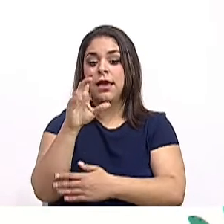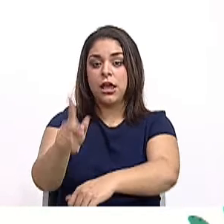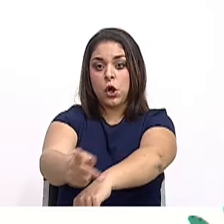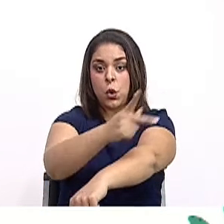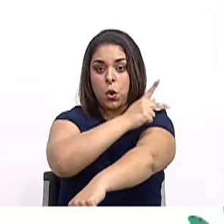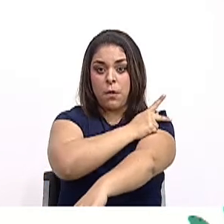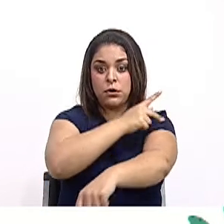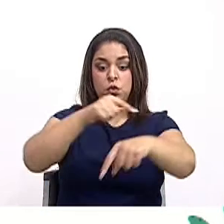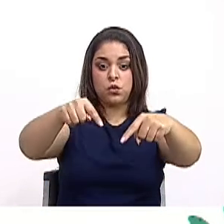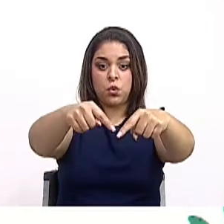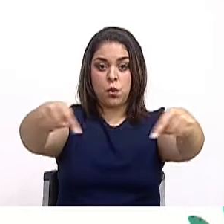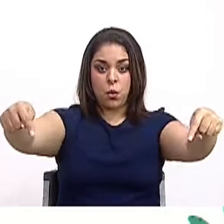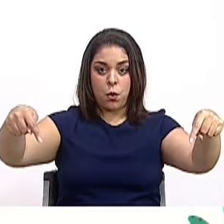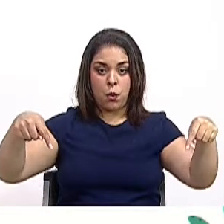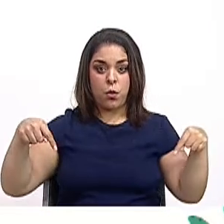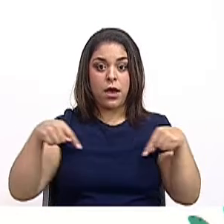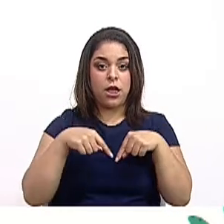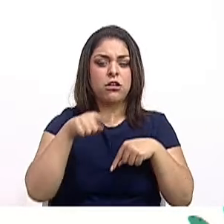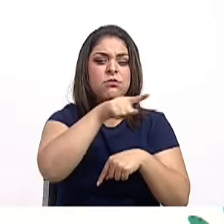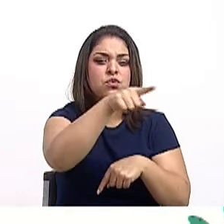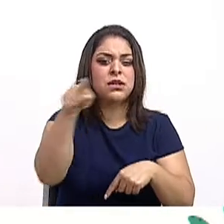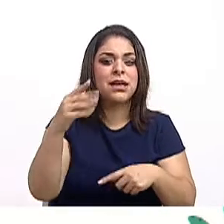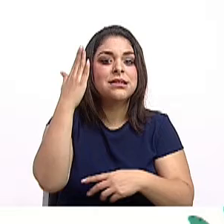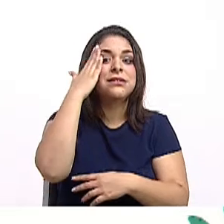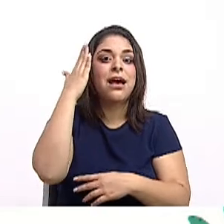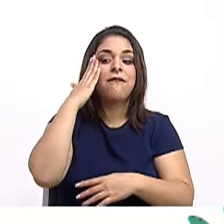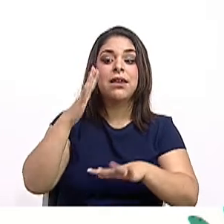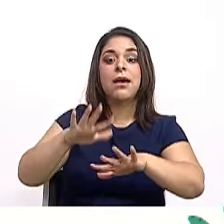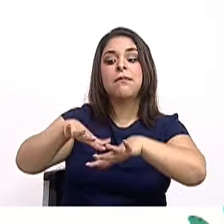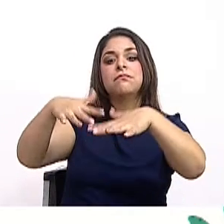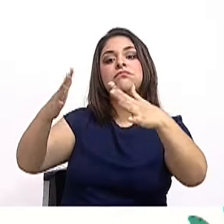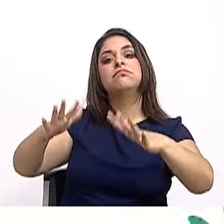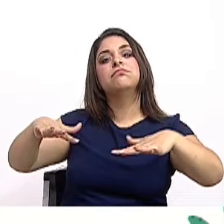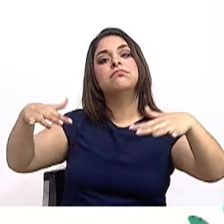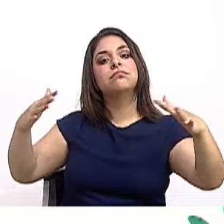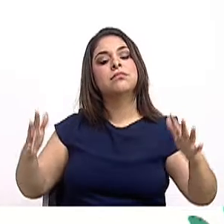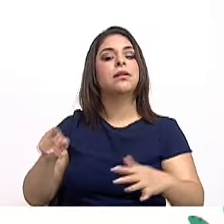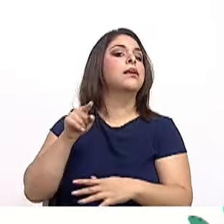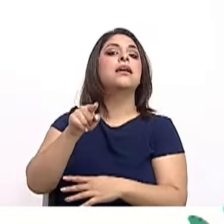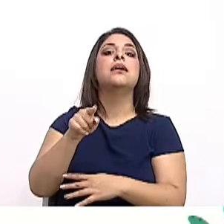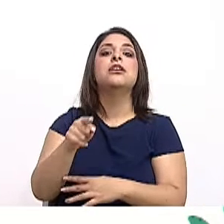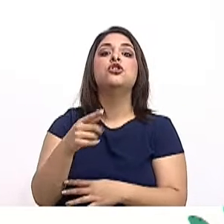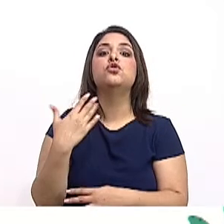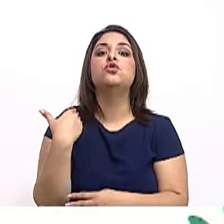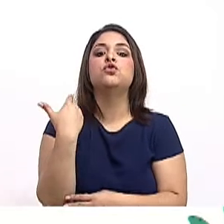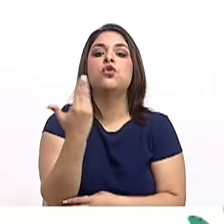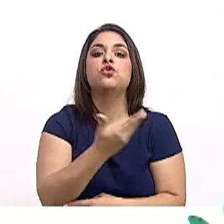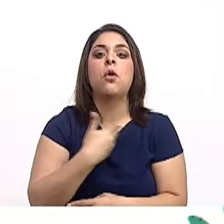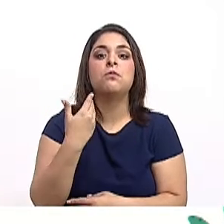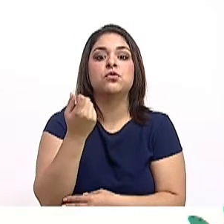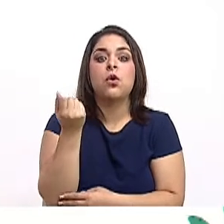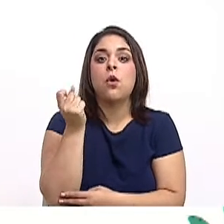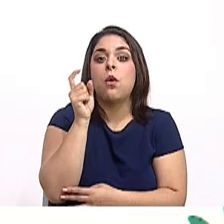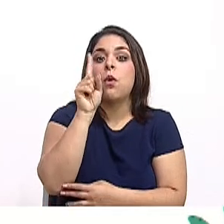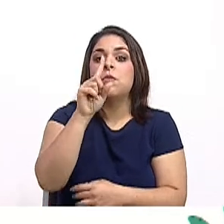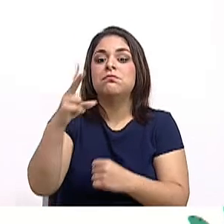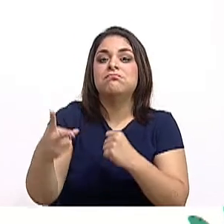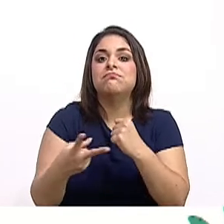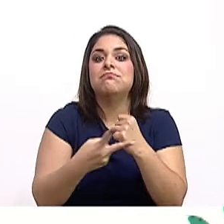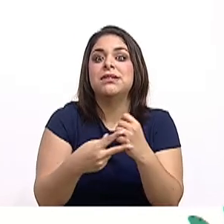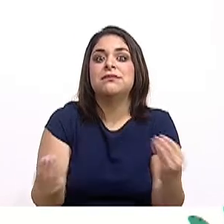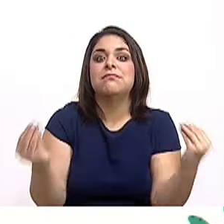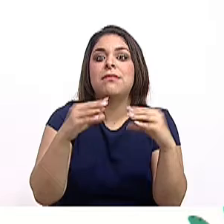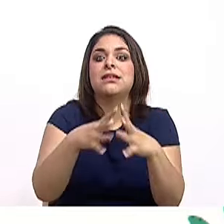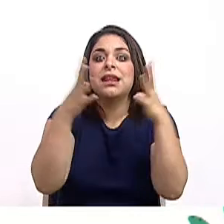¿sabían ustedes que a nivel marino o territorio marino somos 11 veces más grande? O sea,